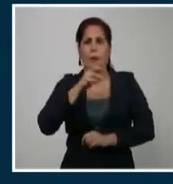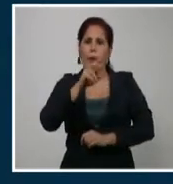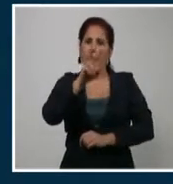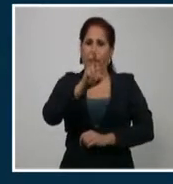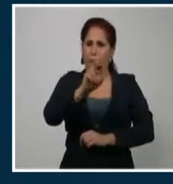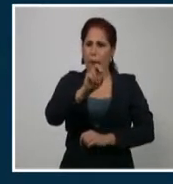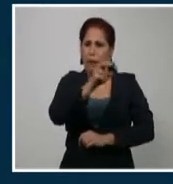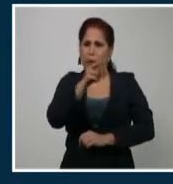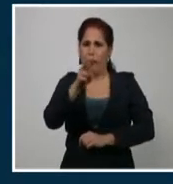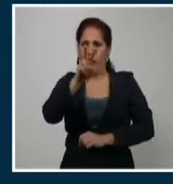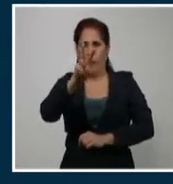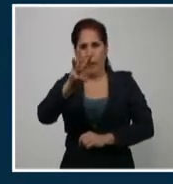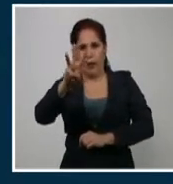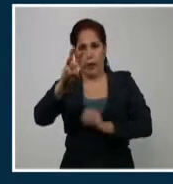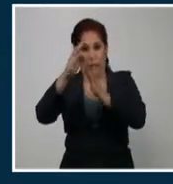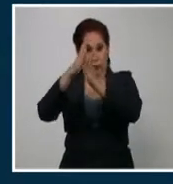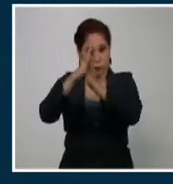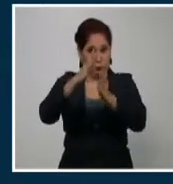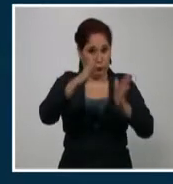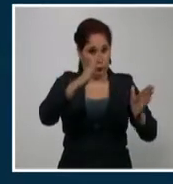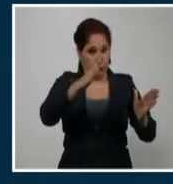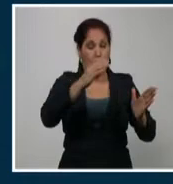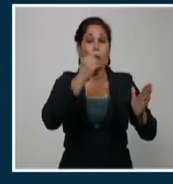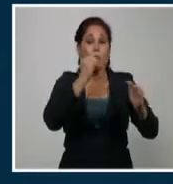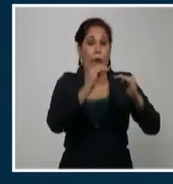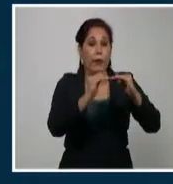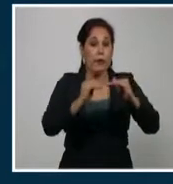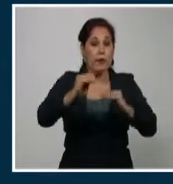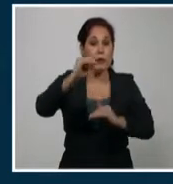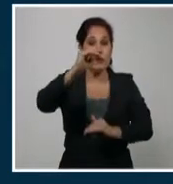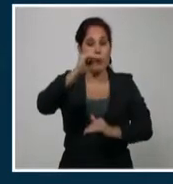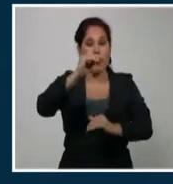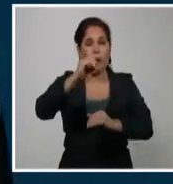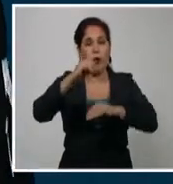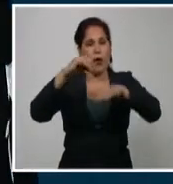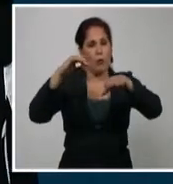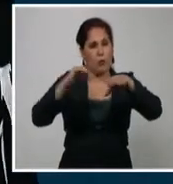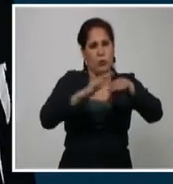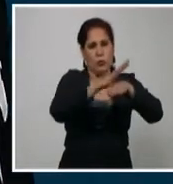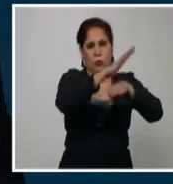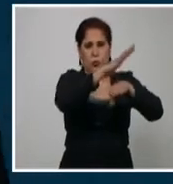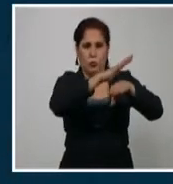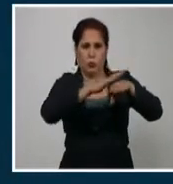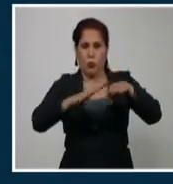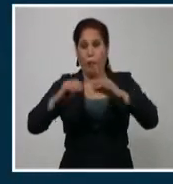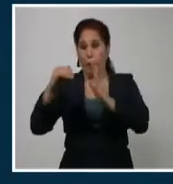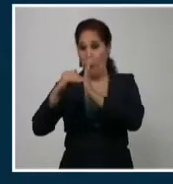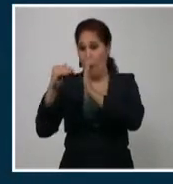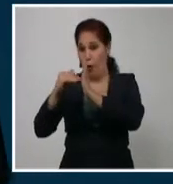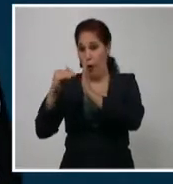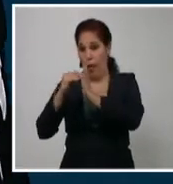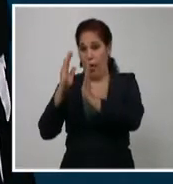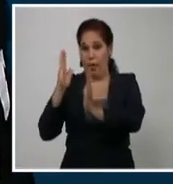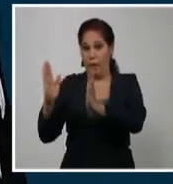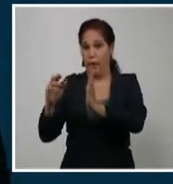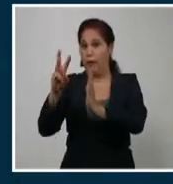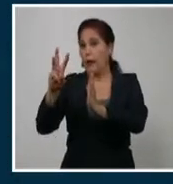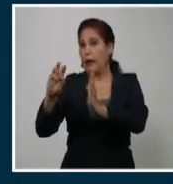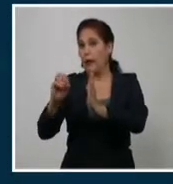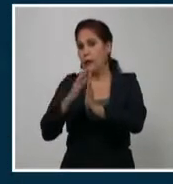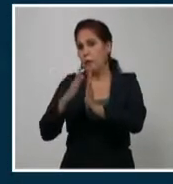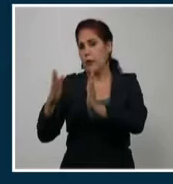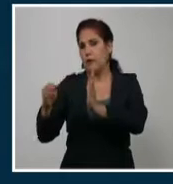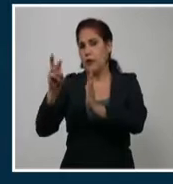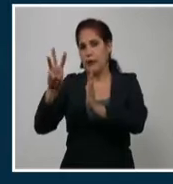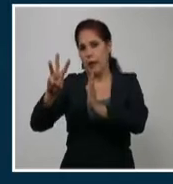20 y 23 grados celsius, pueden ser superiores en localidades costeras. Y las máximas por la tarde con valores de 30 y hasta